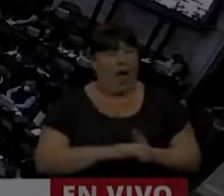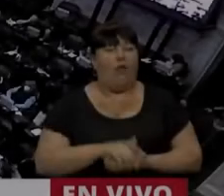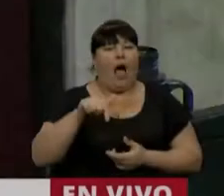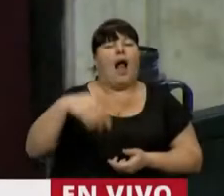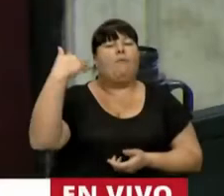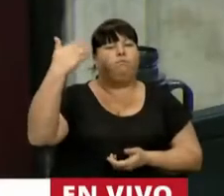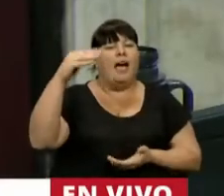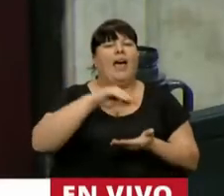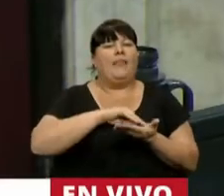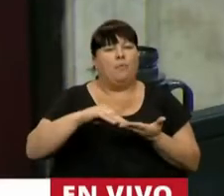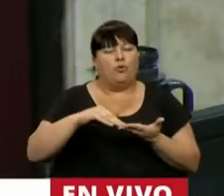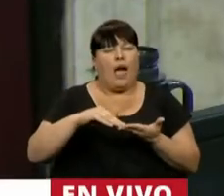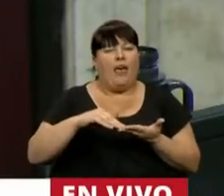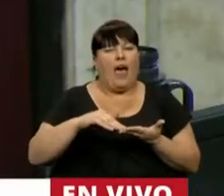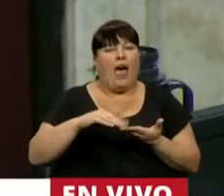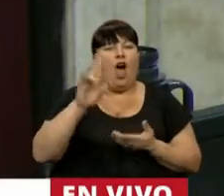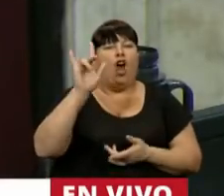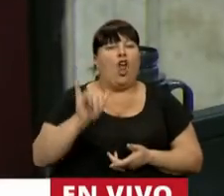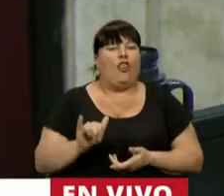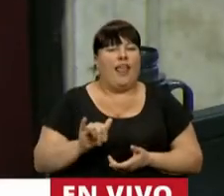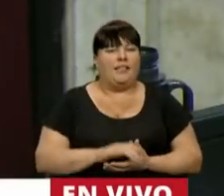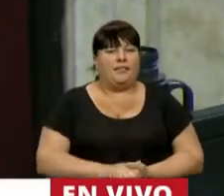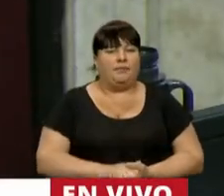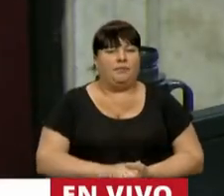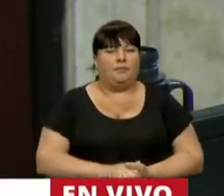En el uso de la palabra la diputada Cristina Álvarez Rodríguez.